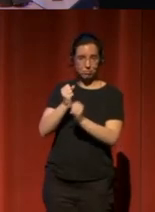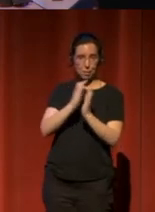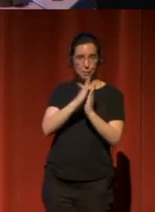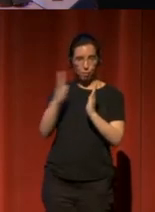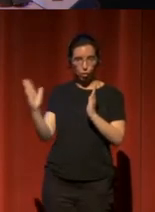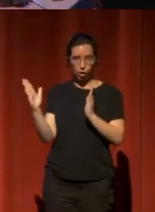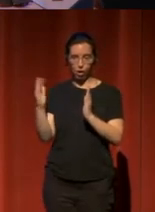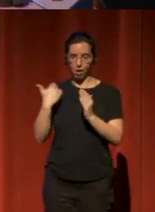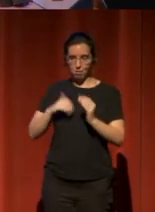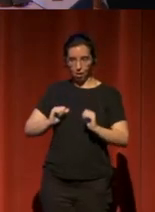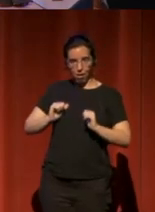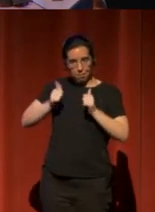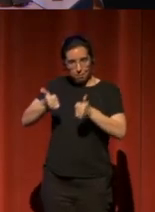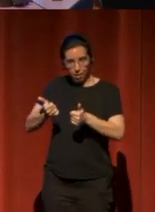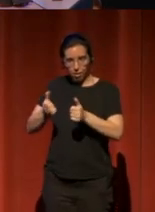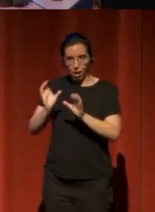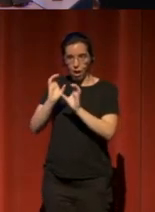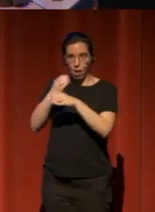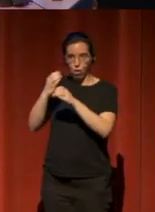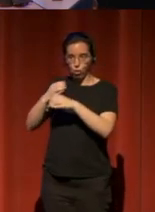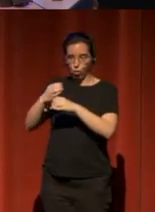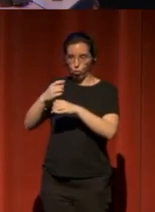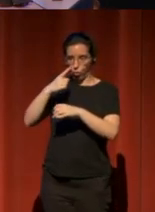un laboratorio en anteriores ediciones